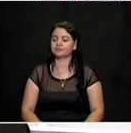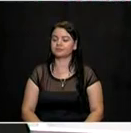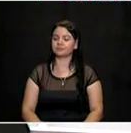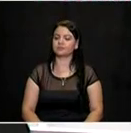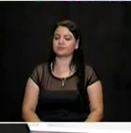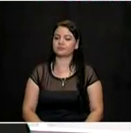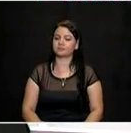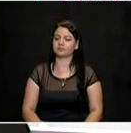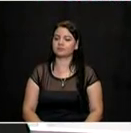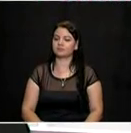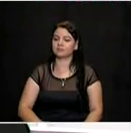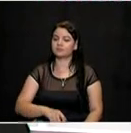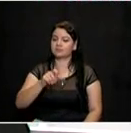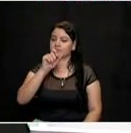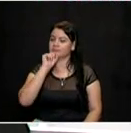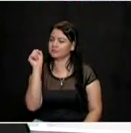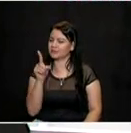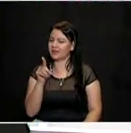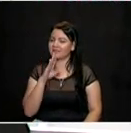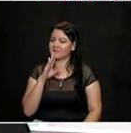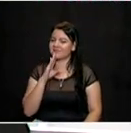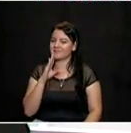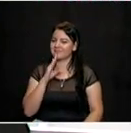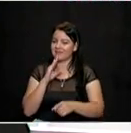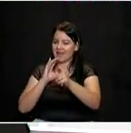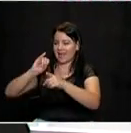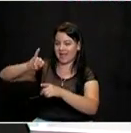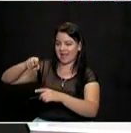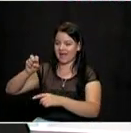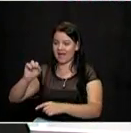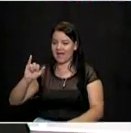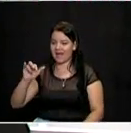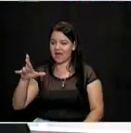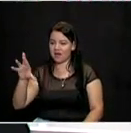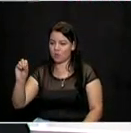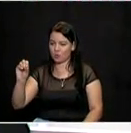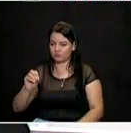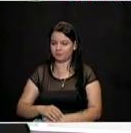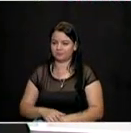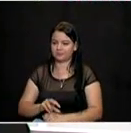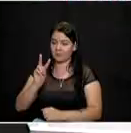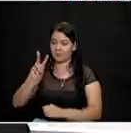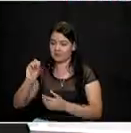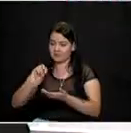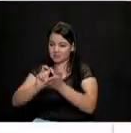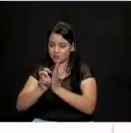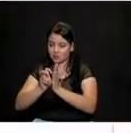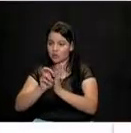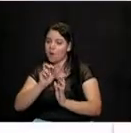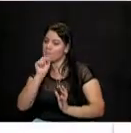para el candidato Jairo Herrán. Tiene 20 segundos para hacerla y un minuto usted para contestar.